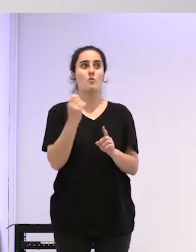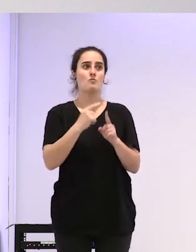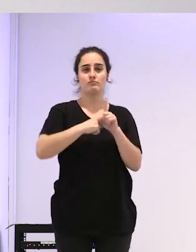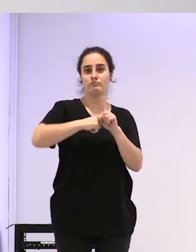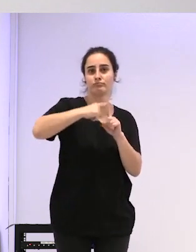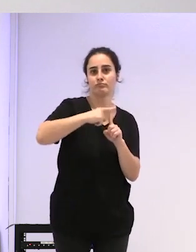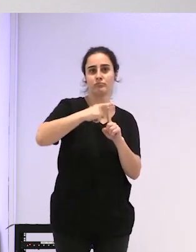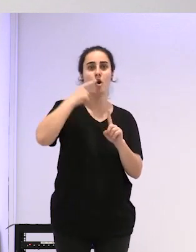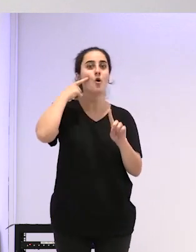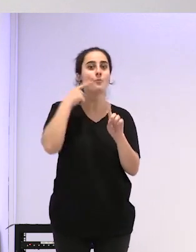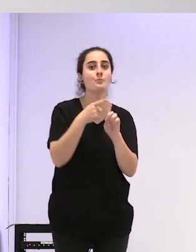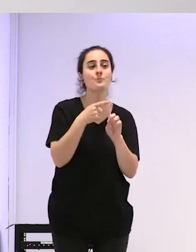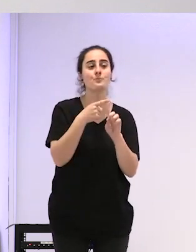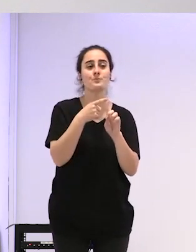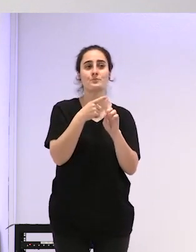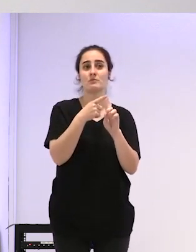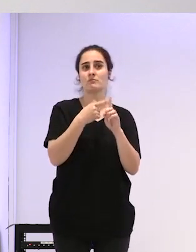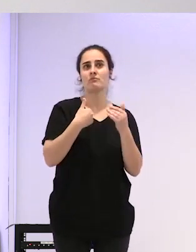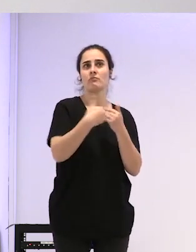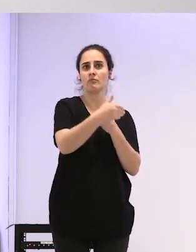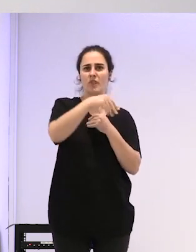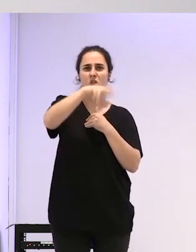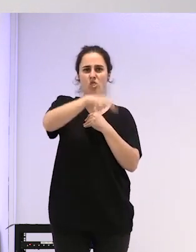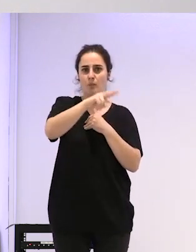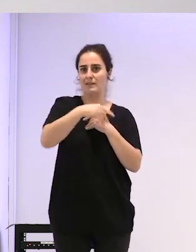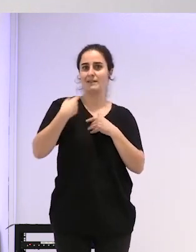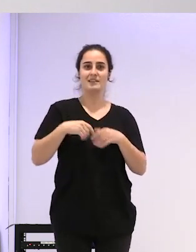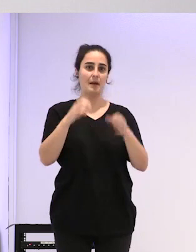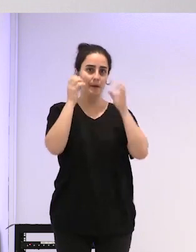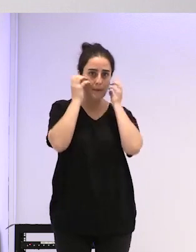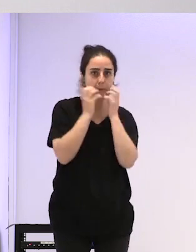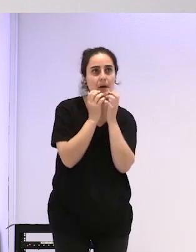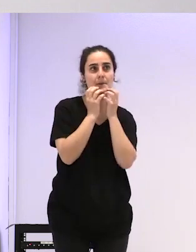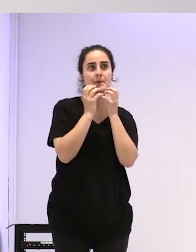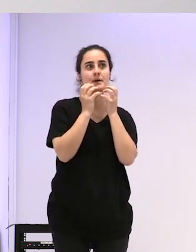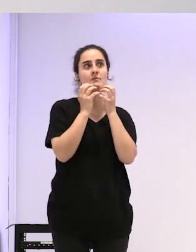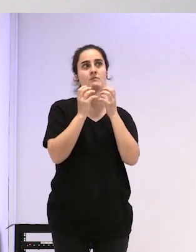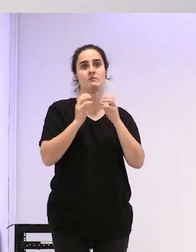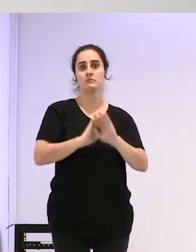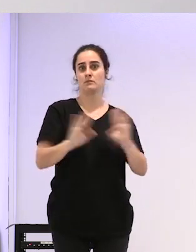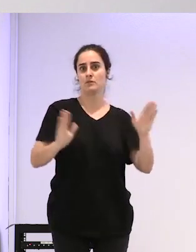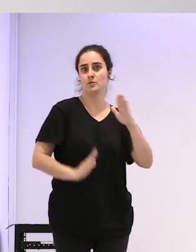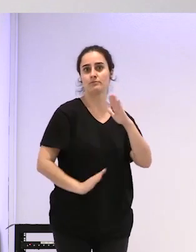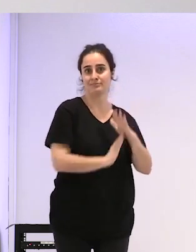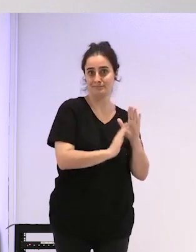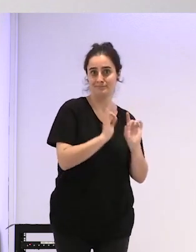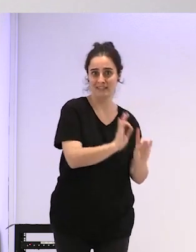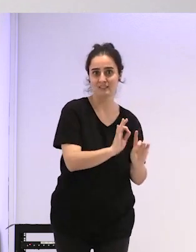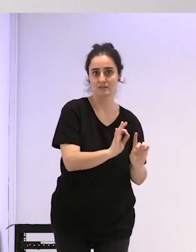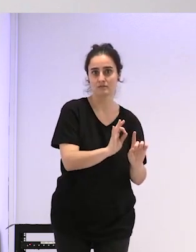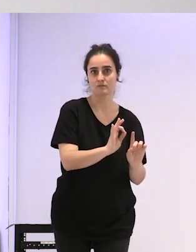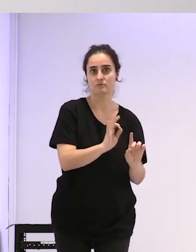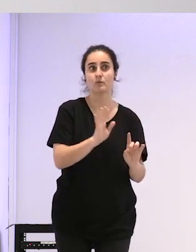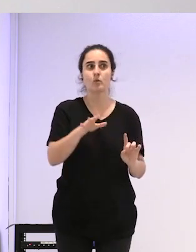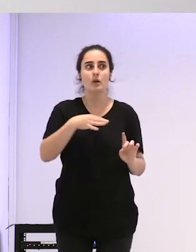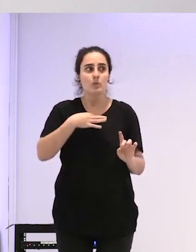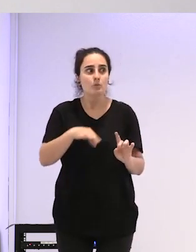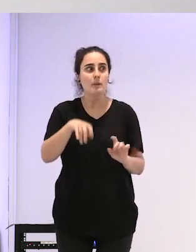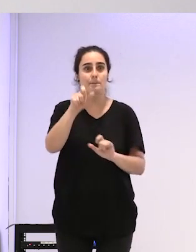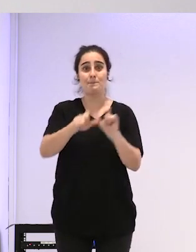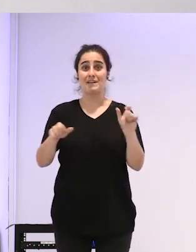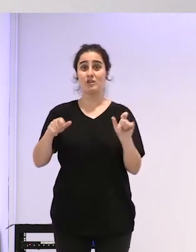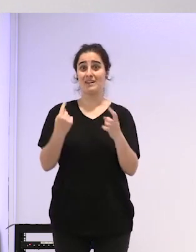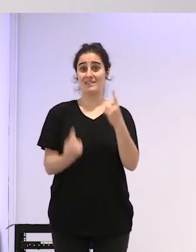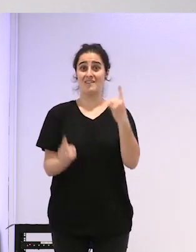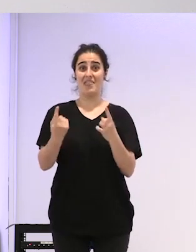para que en dos meses tengas barba y no tenga ¿no? igual que ahí es donde las personas no binarias